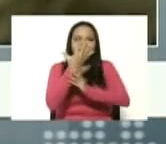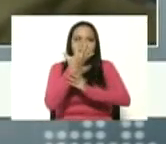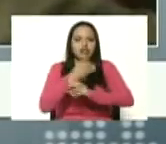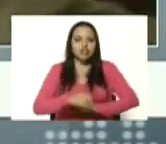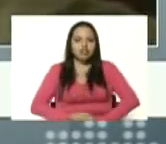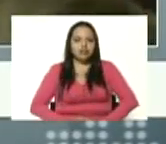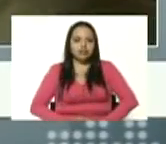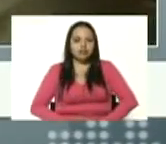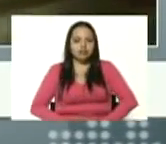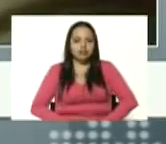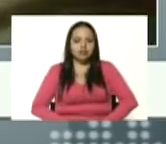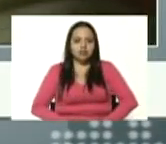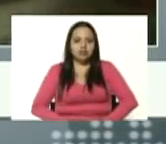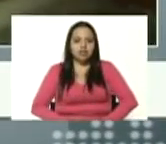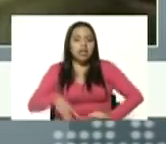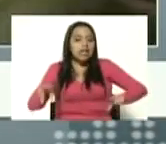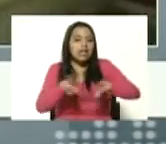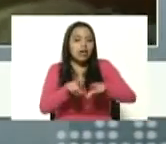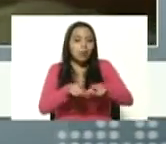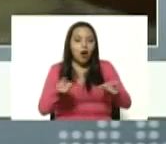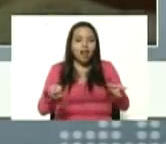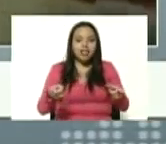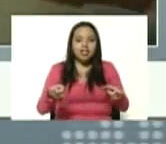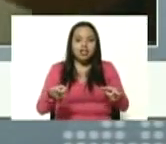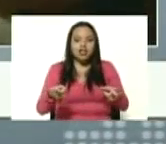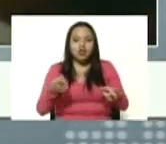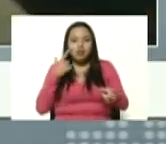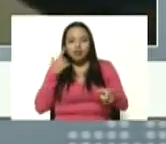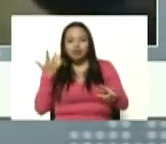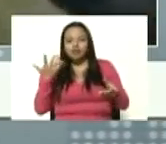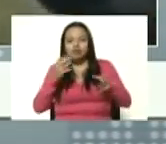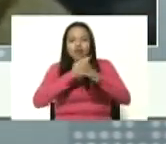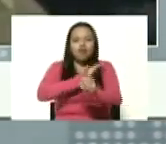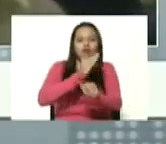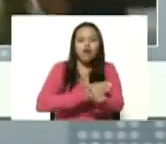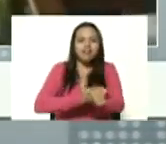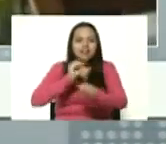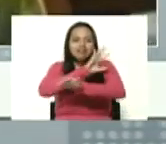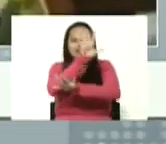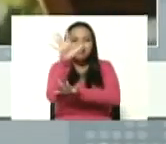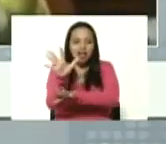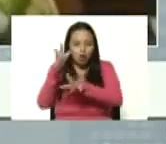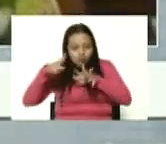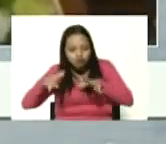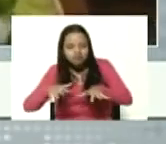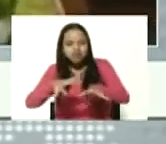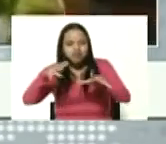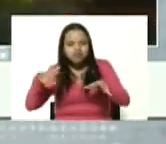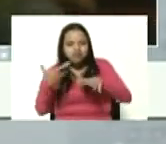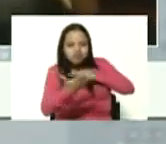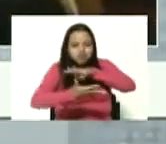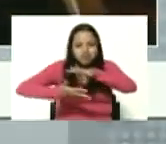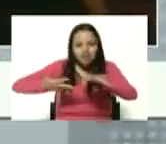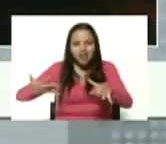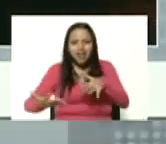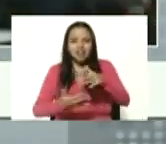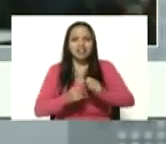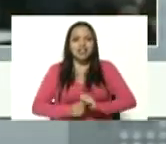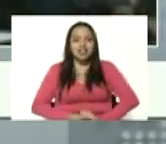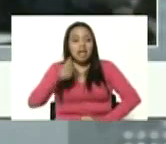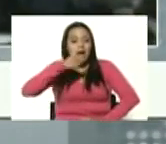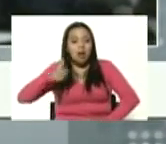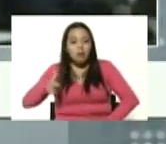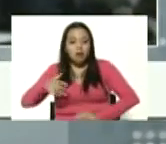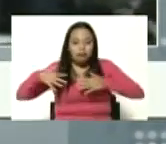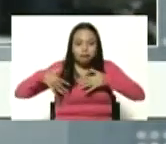como que alguien manejara los hilos desde el cielo a la misma hora en que el pueblo en marcha de norte